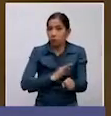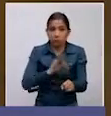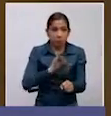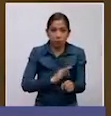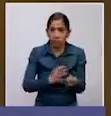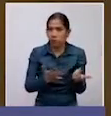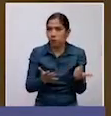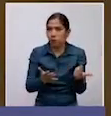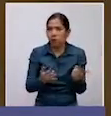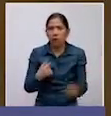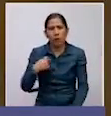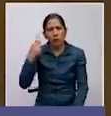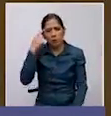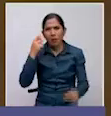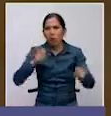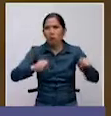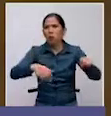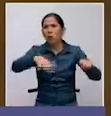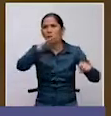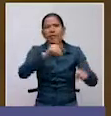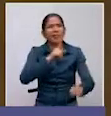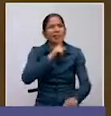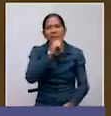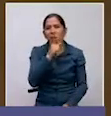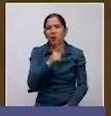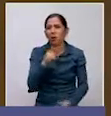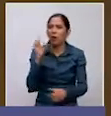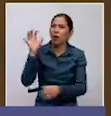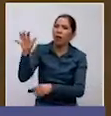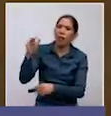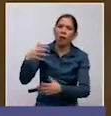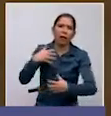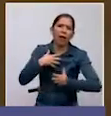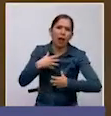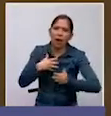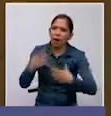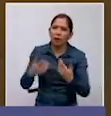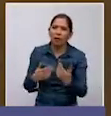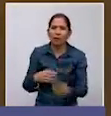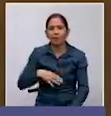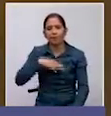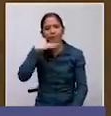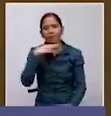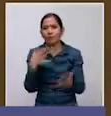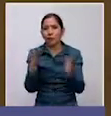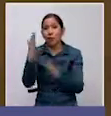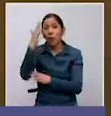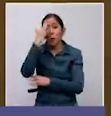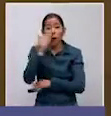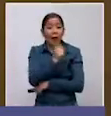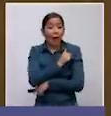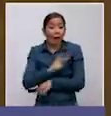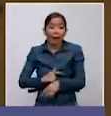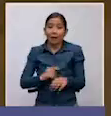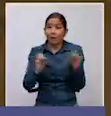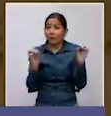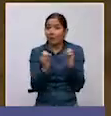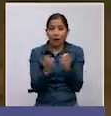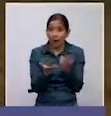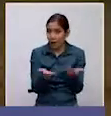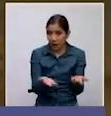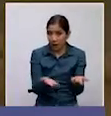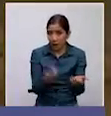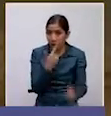ellos. Yo creo que ya se han cansado de reclamar porque es lamentable que un municipio no hace nada por el